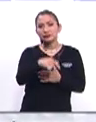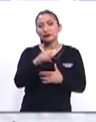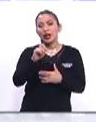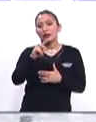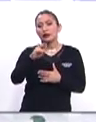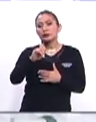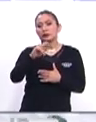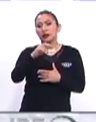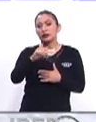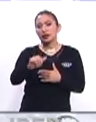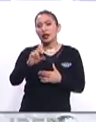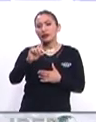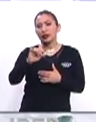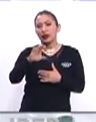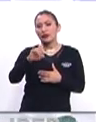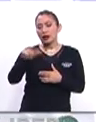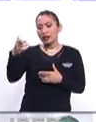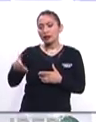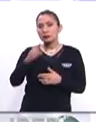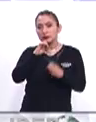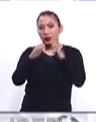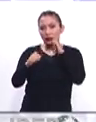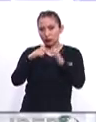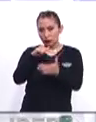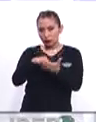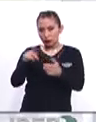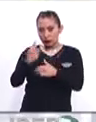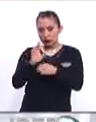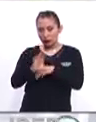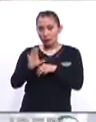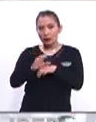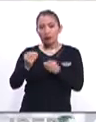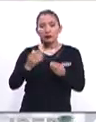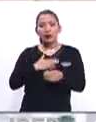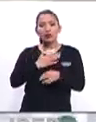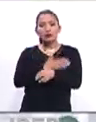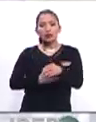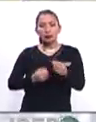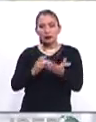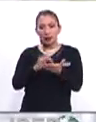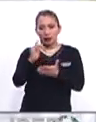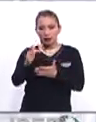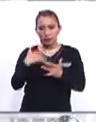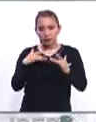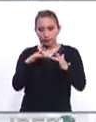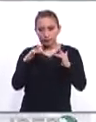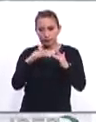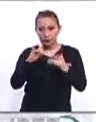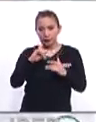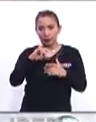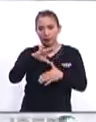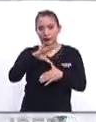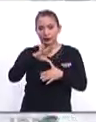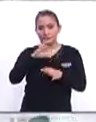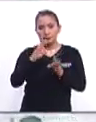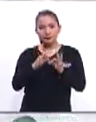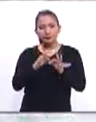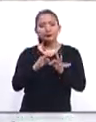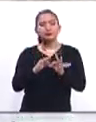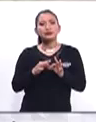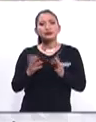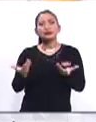Andrés Peña de Cabal, él es periodista en ese país. Muy buenas tardes, Andrés, muchísimas gracias por este enlace para Iberoamérica al Día.